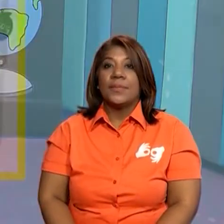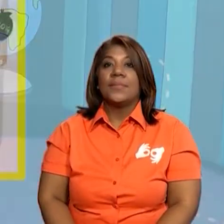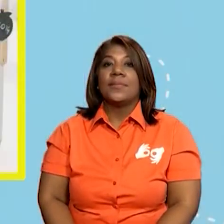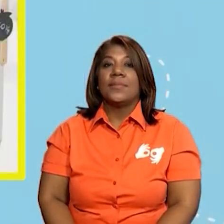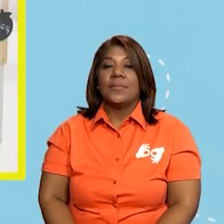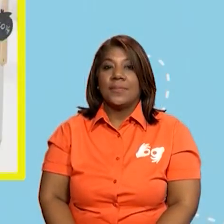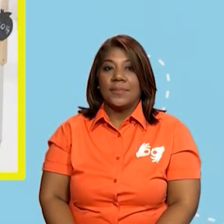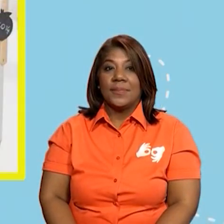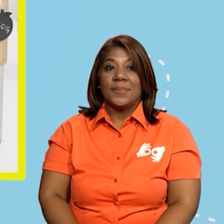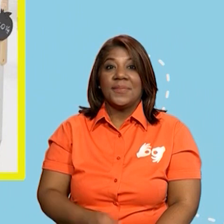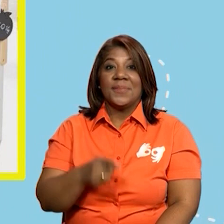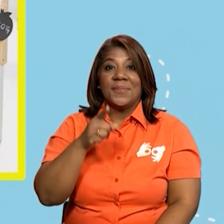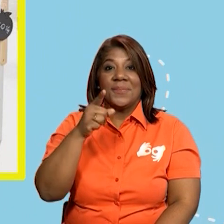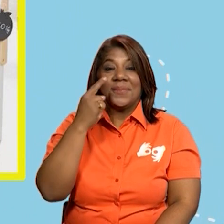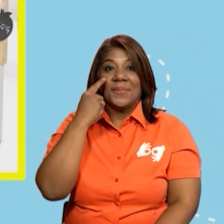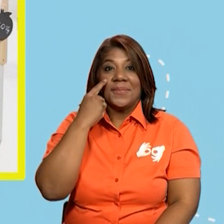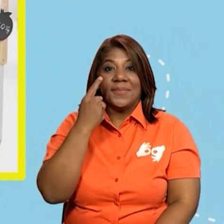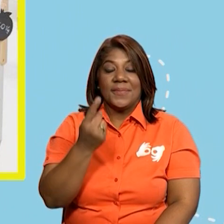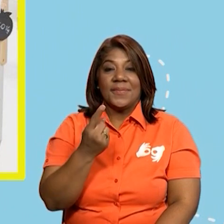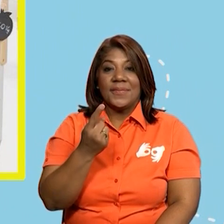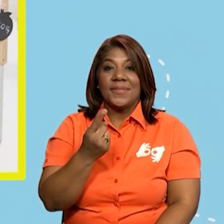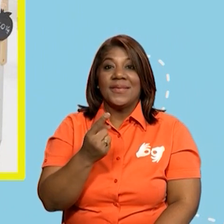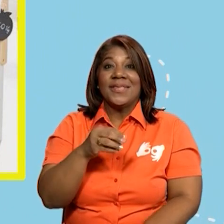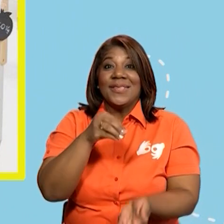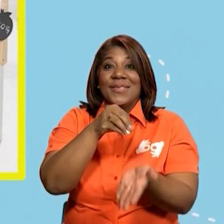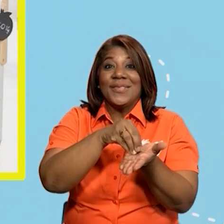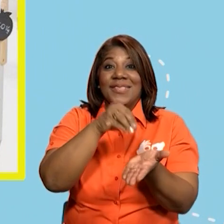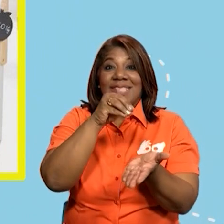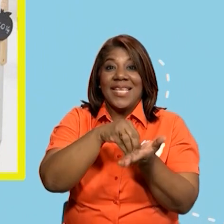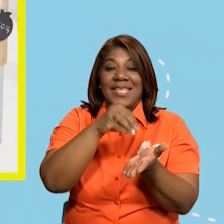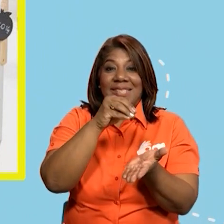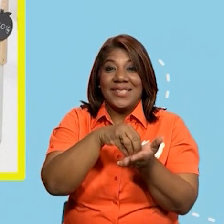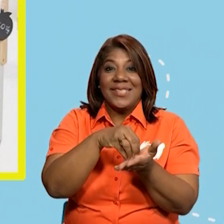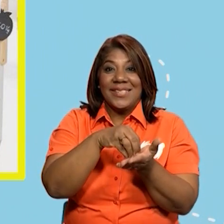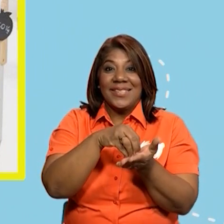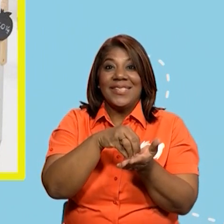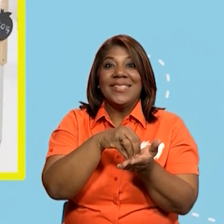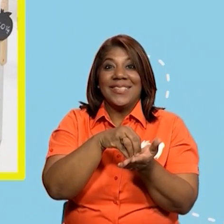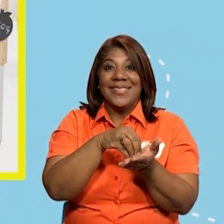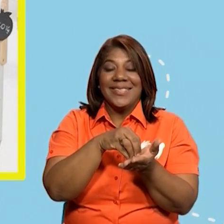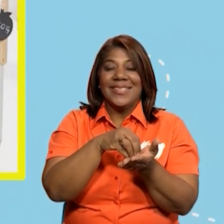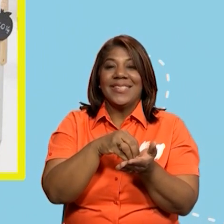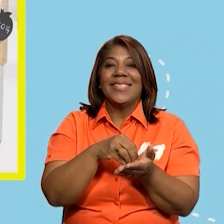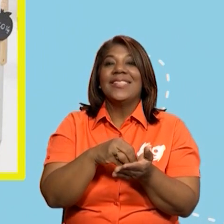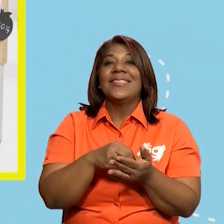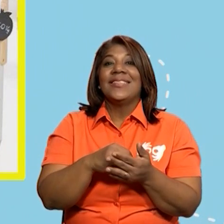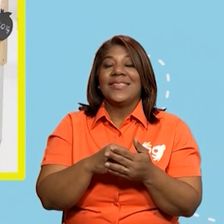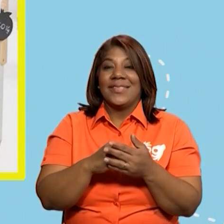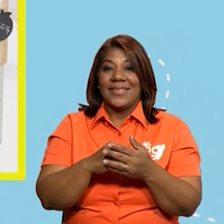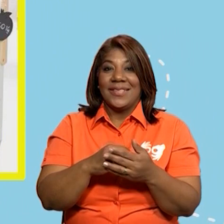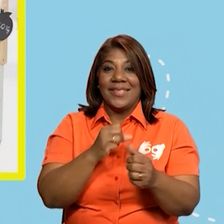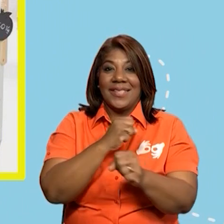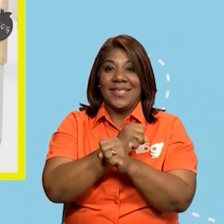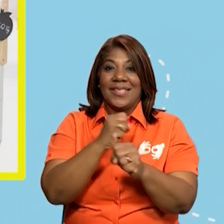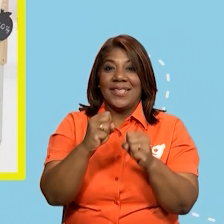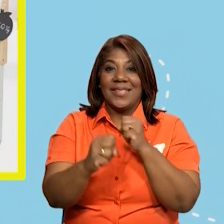Que podamos ver su uso en una tiendita que tenemos preparada aquí en nuestro salón. Va